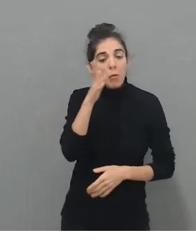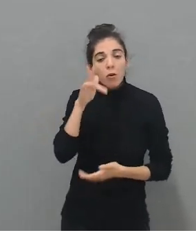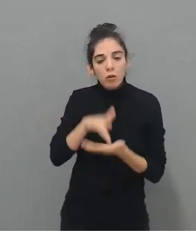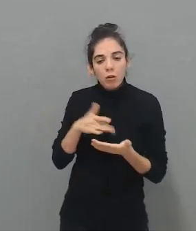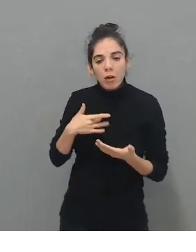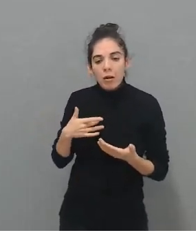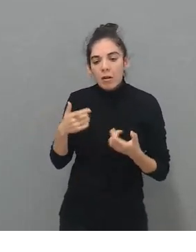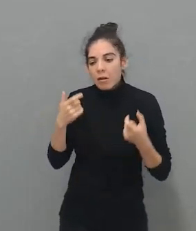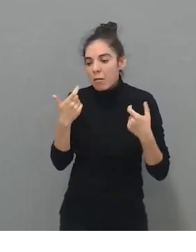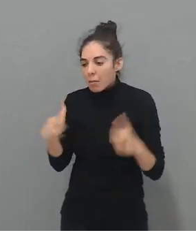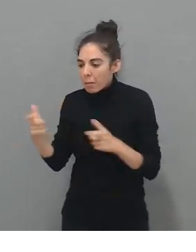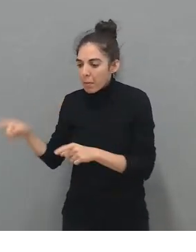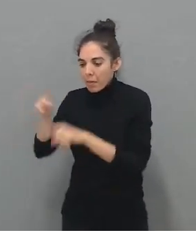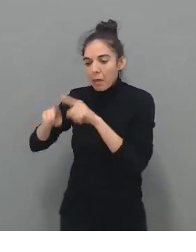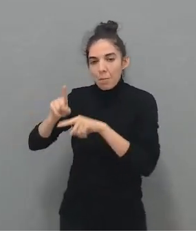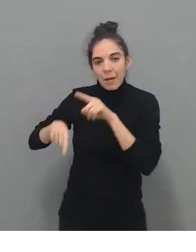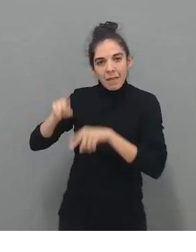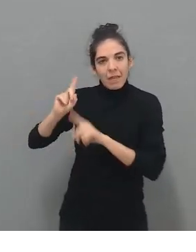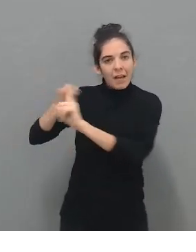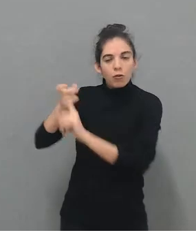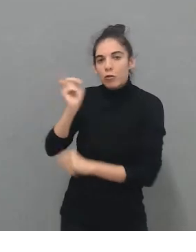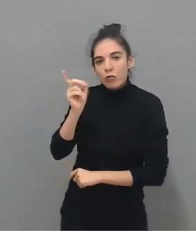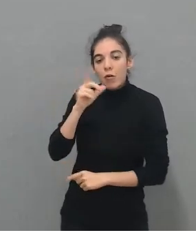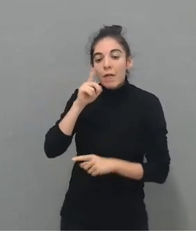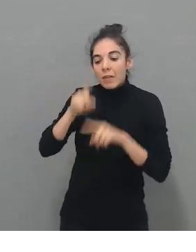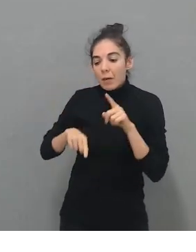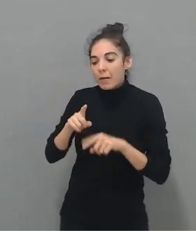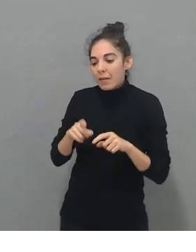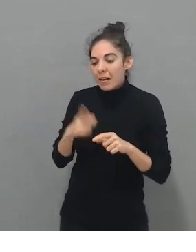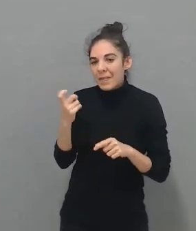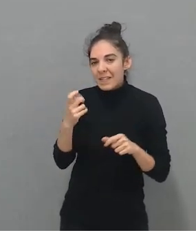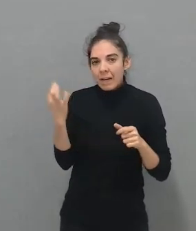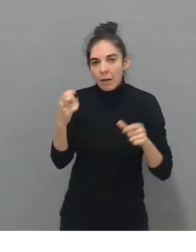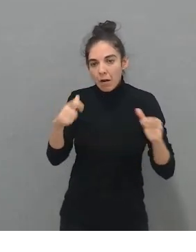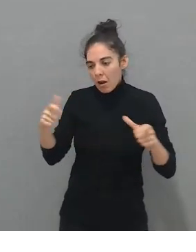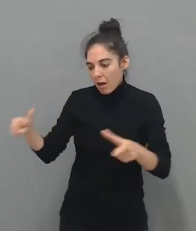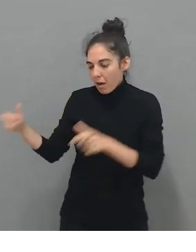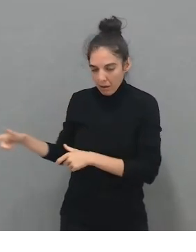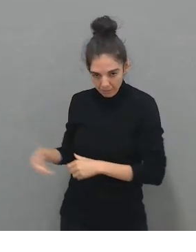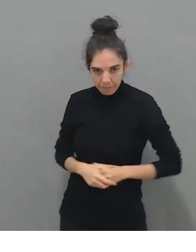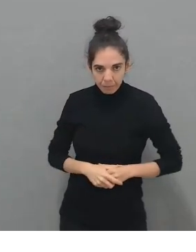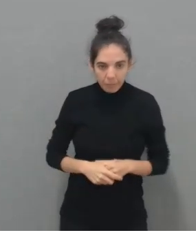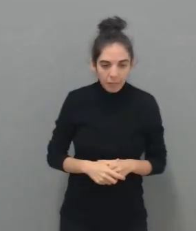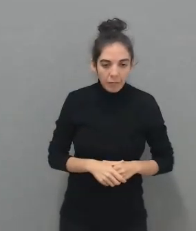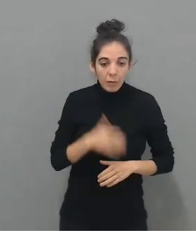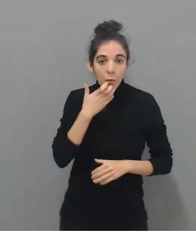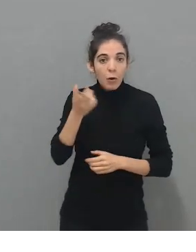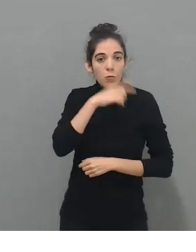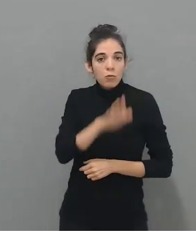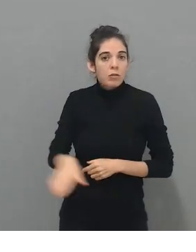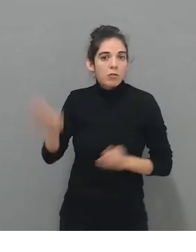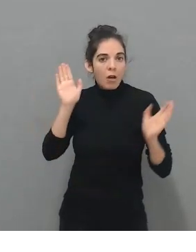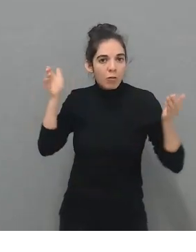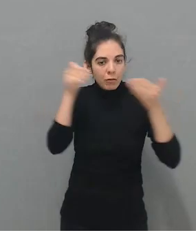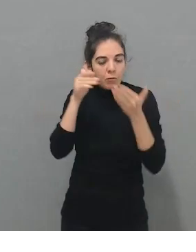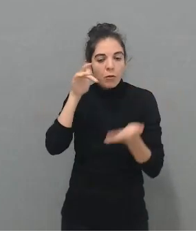por la patología que tiene, sino por las necesidades que tiene. Hay niños con autismo que tienen dificultad en la psicomotricidad fina